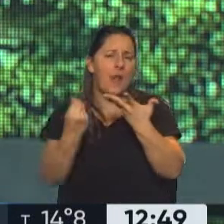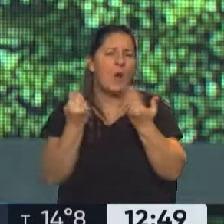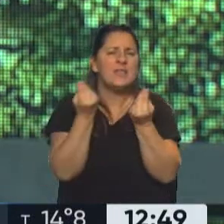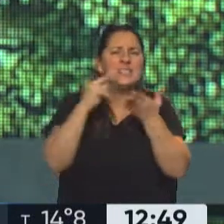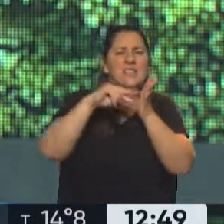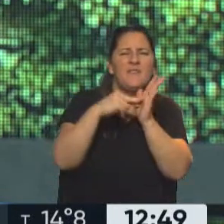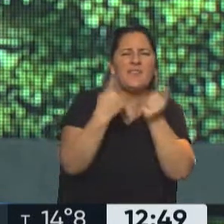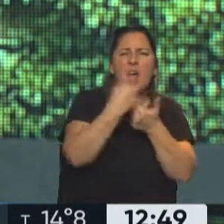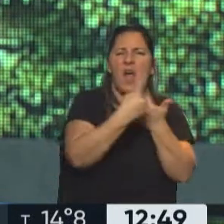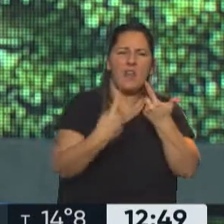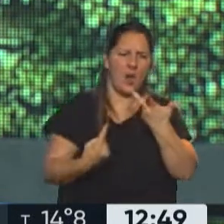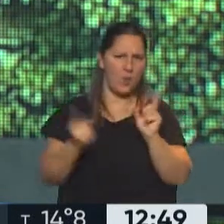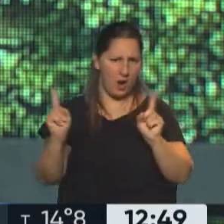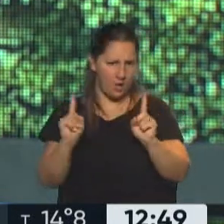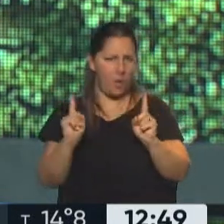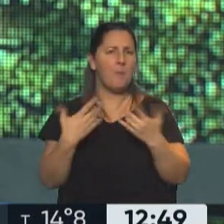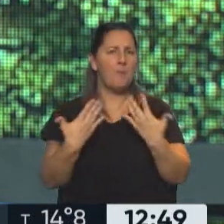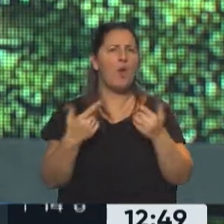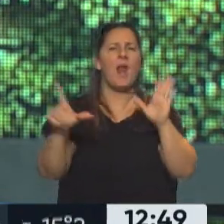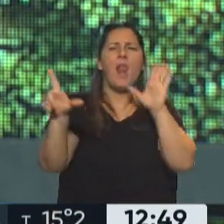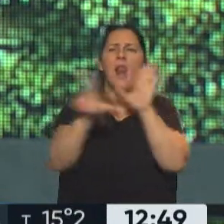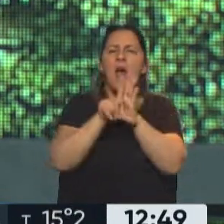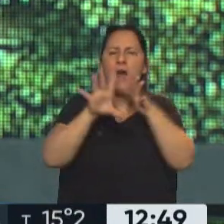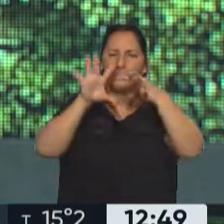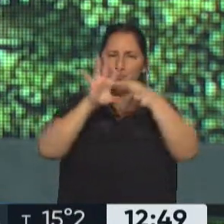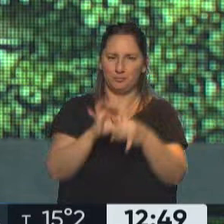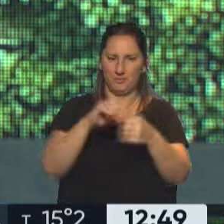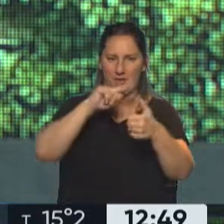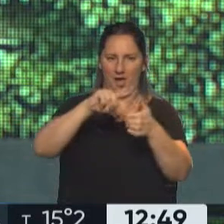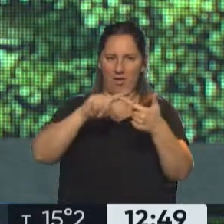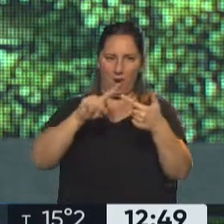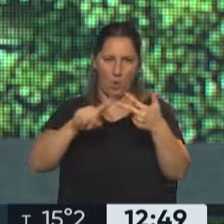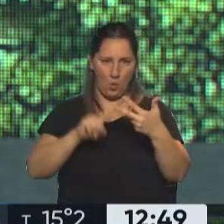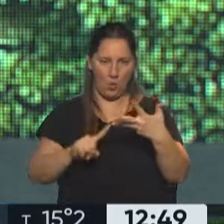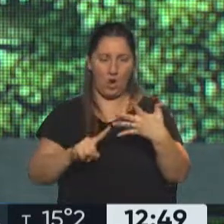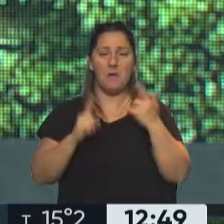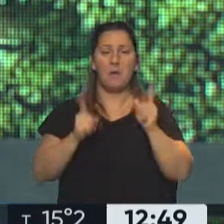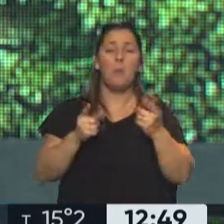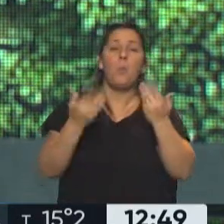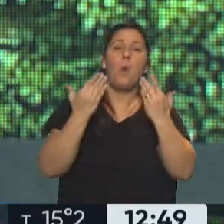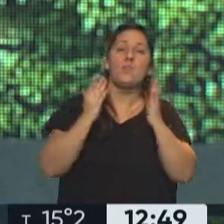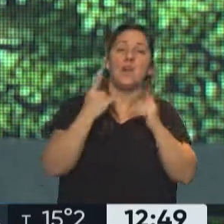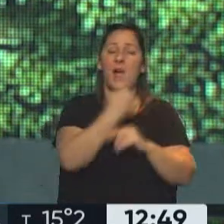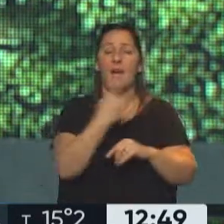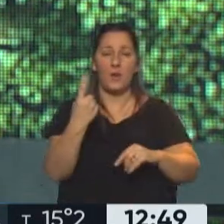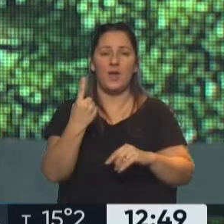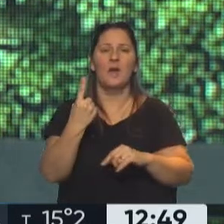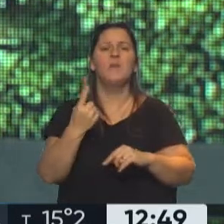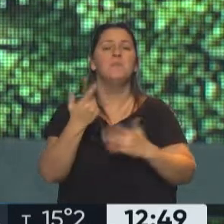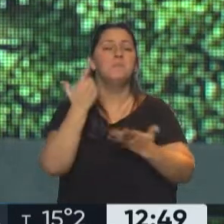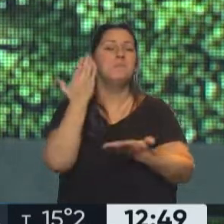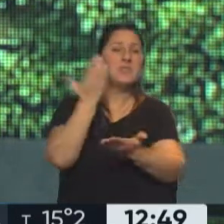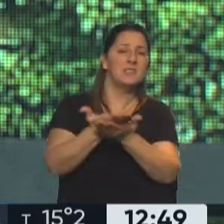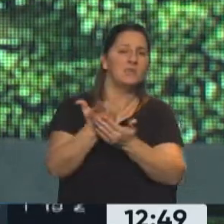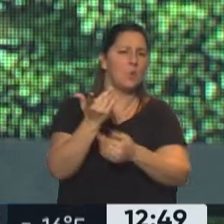significa, sino también definirlas en términos legales, porque bueno, también es posible o no, lo analizaremos, presentar